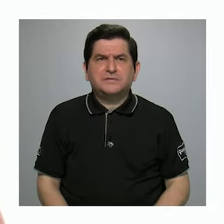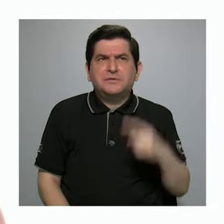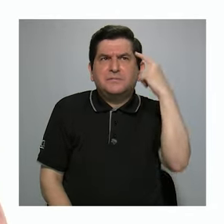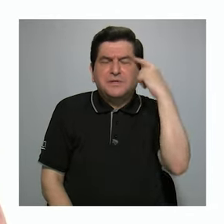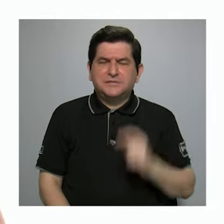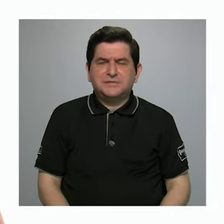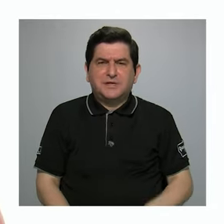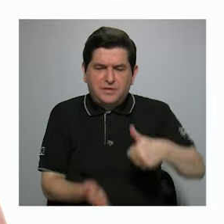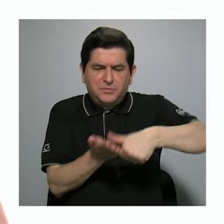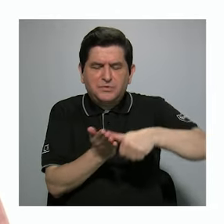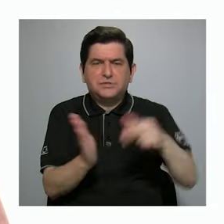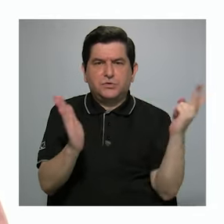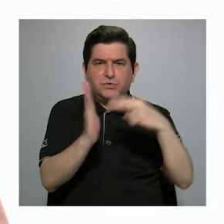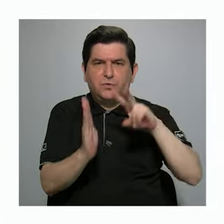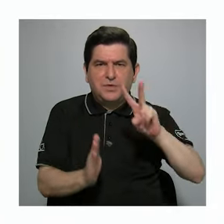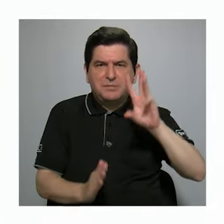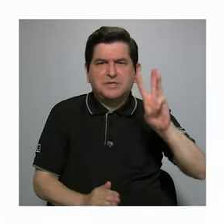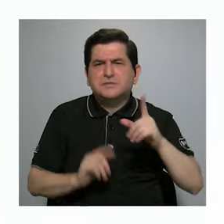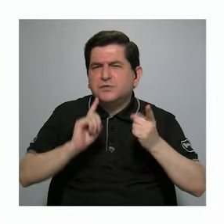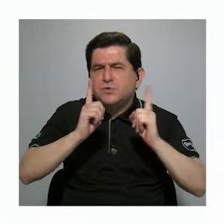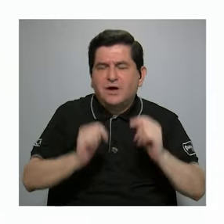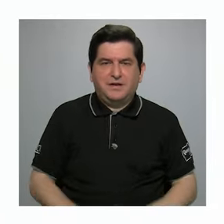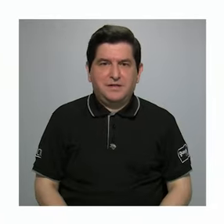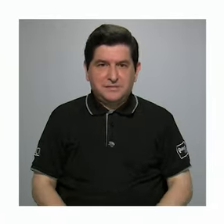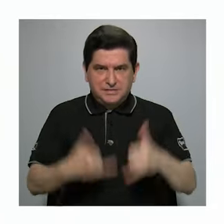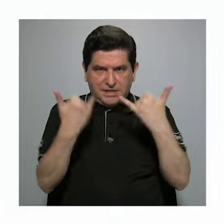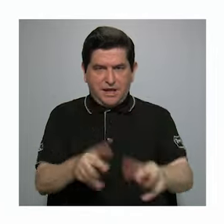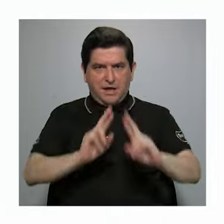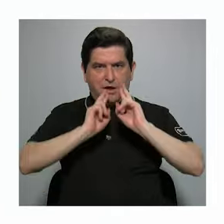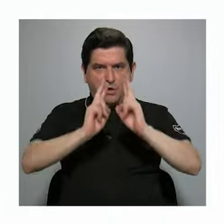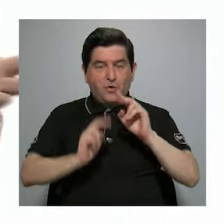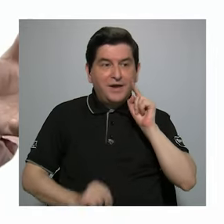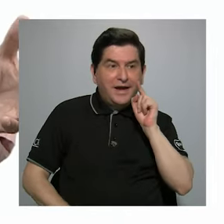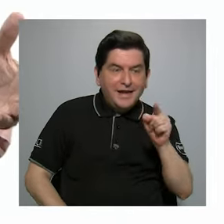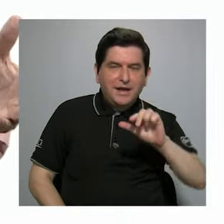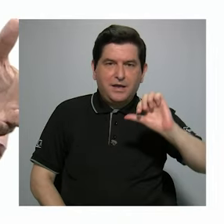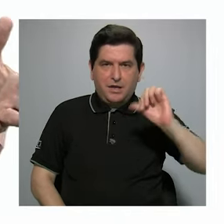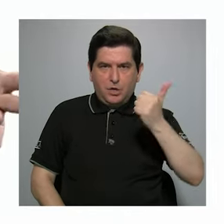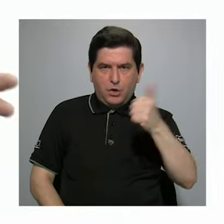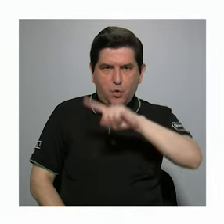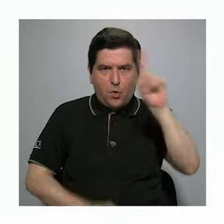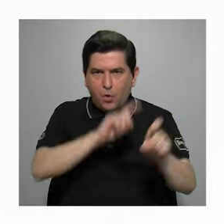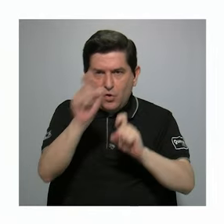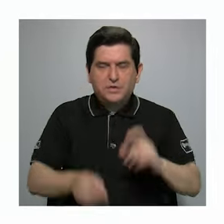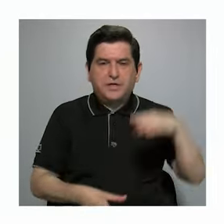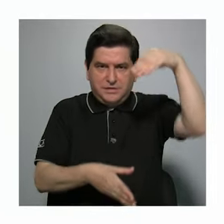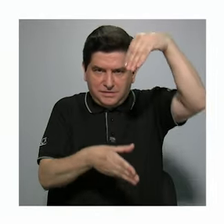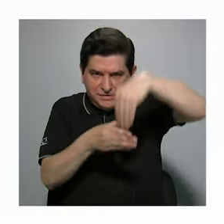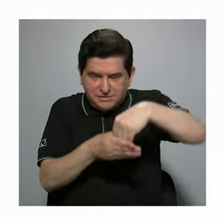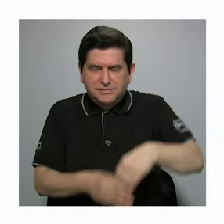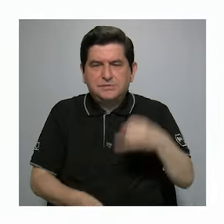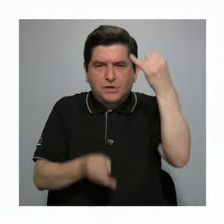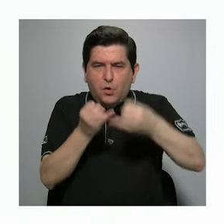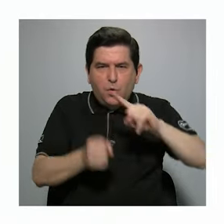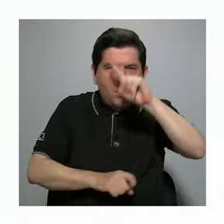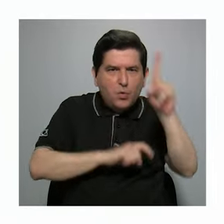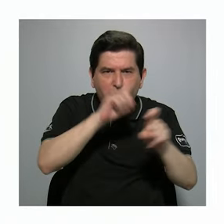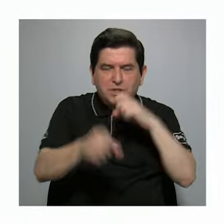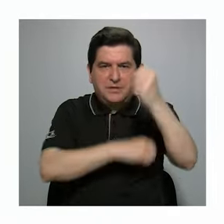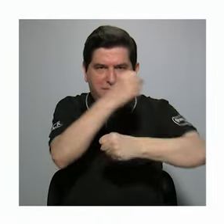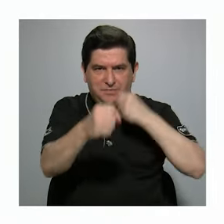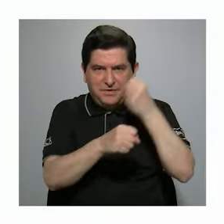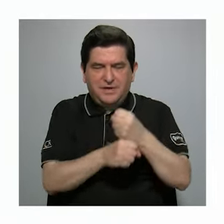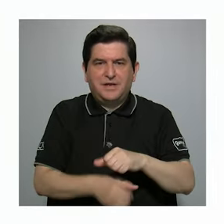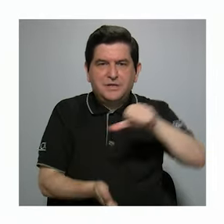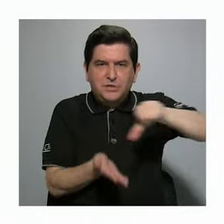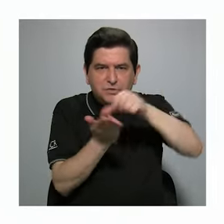a las elecciones de 2026? A continuación, las respuestas a estas y otras preguntas contenidas en la última encuesta del año